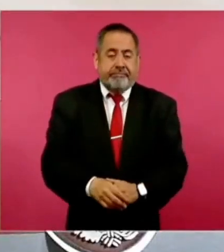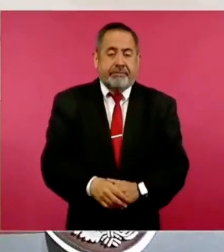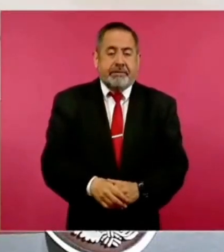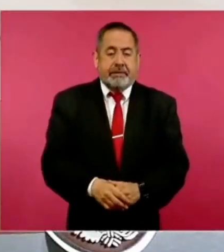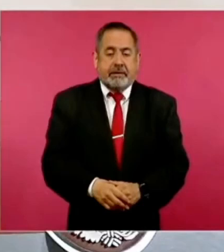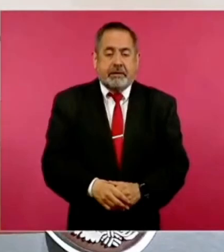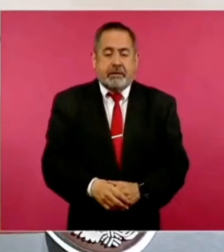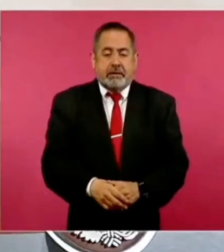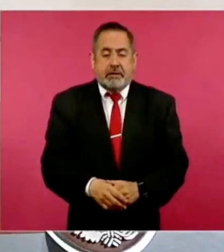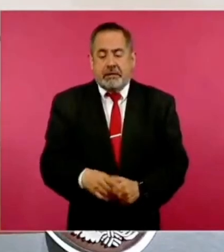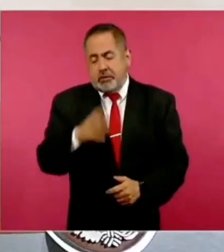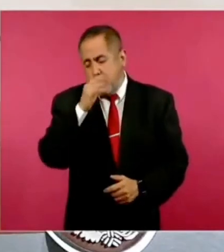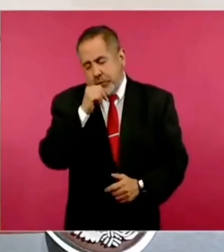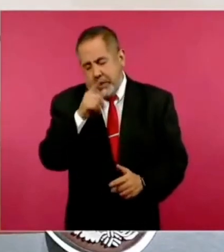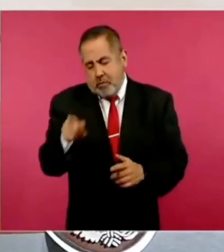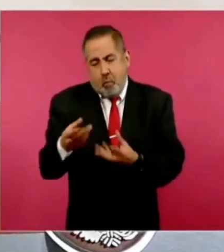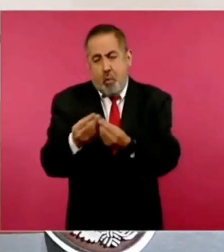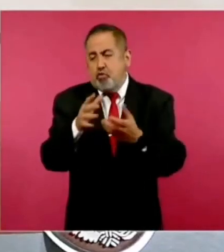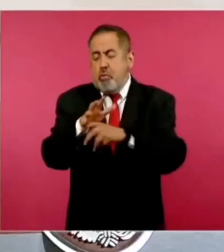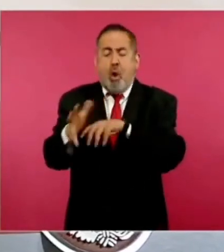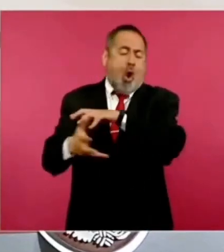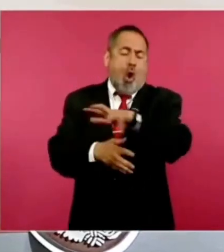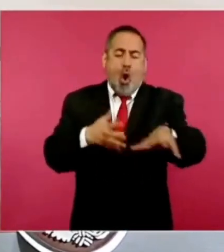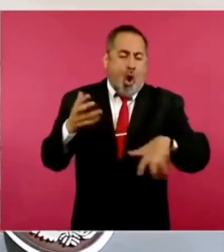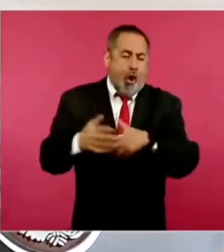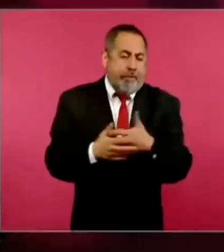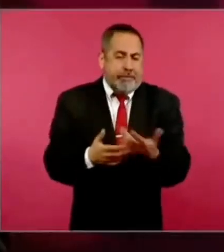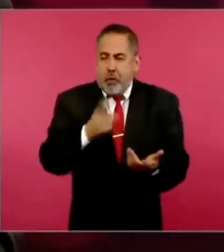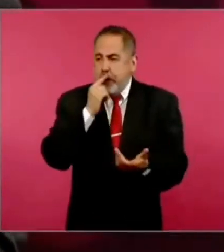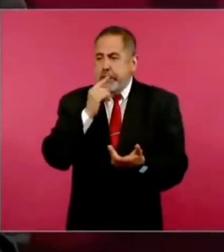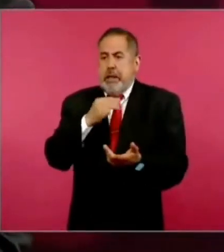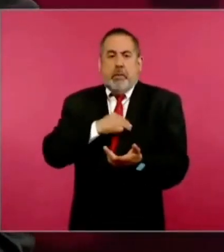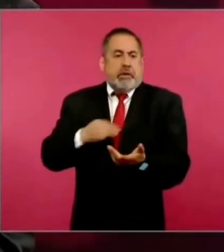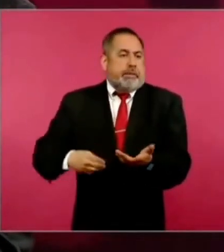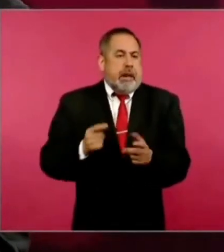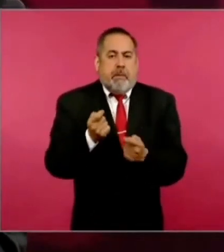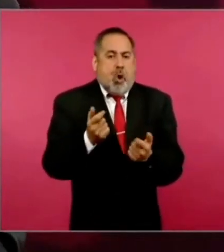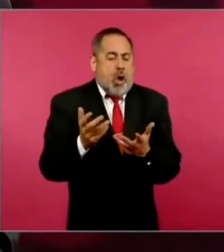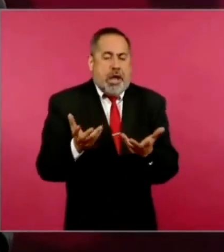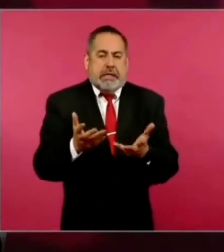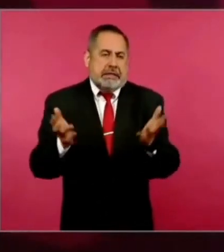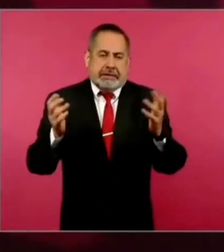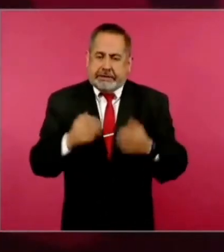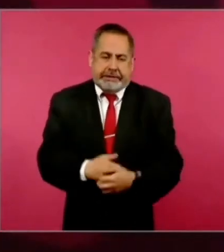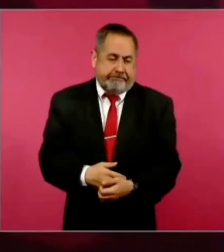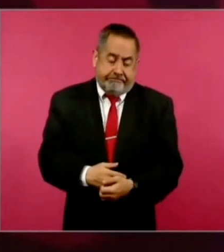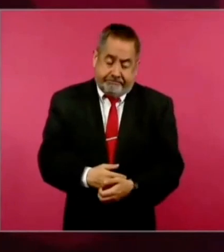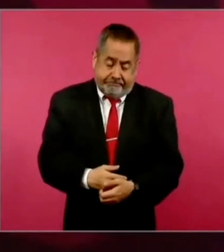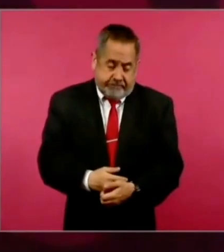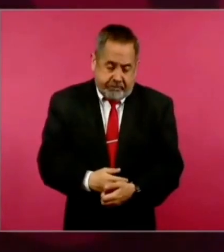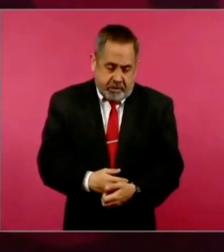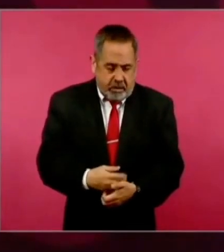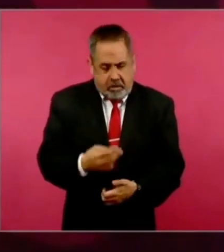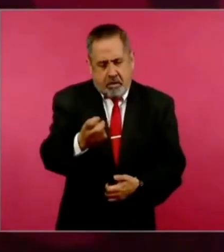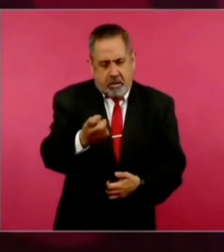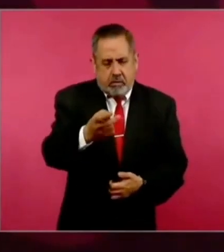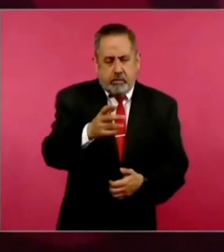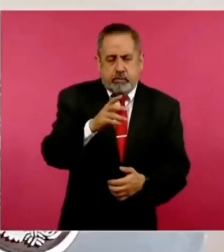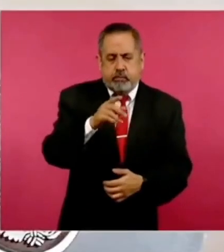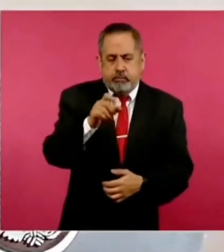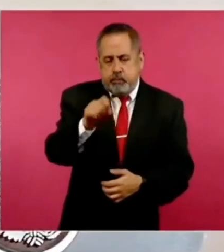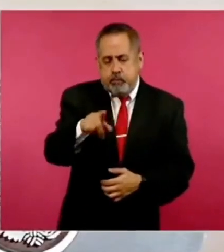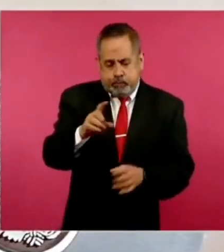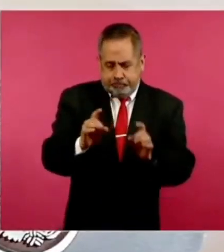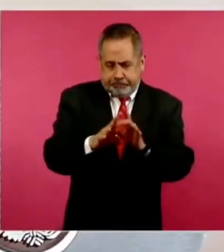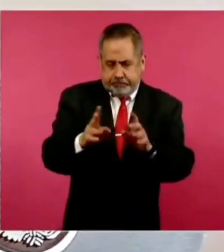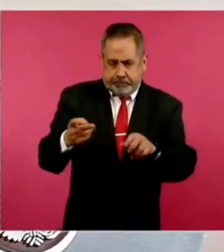No pudieron. Y así suele pasar.